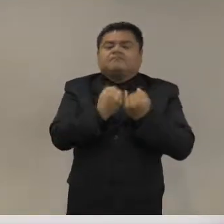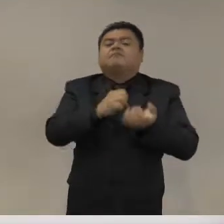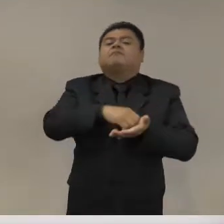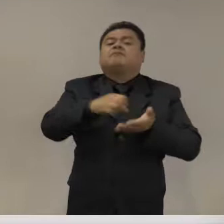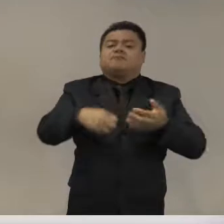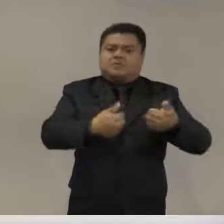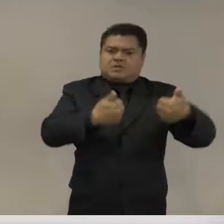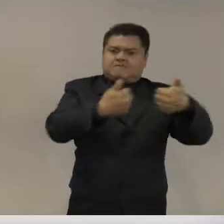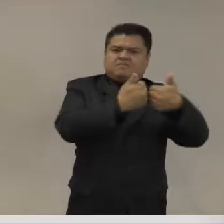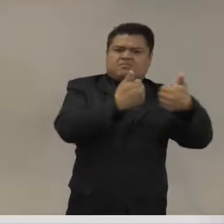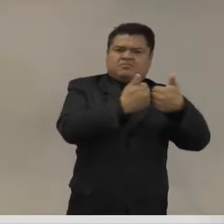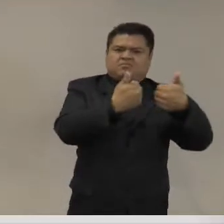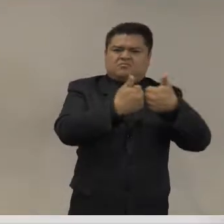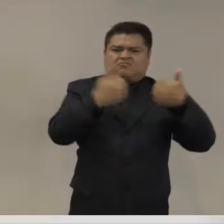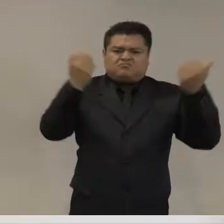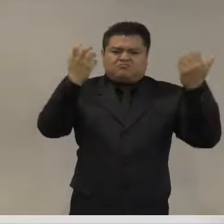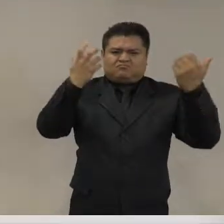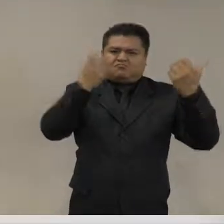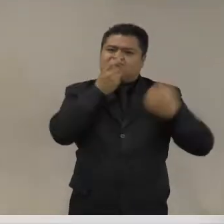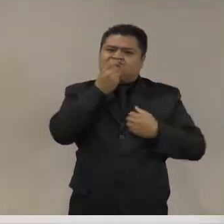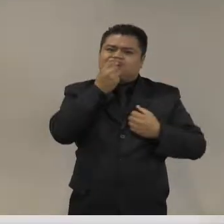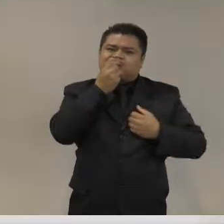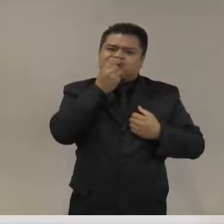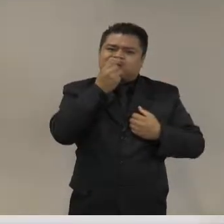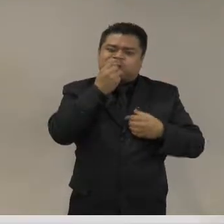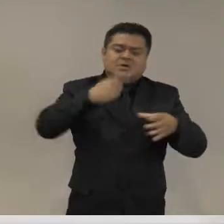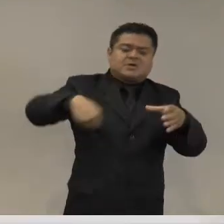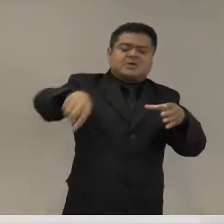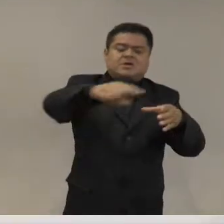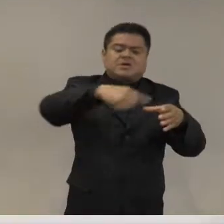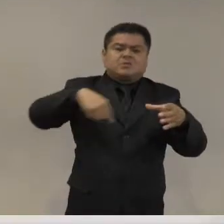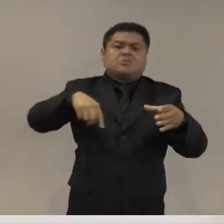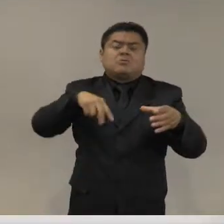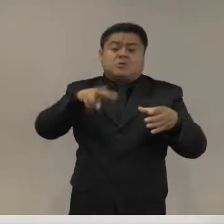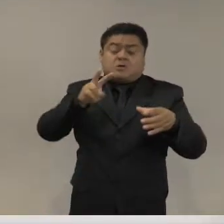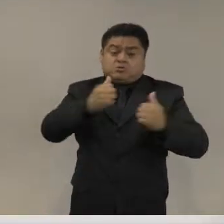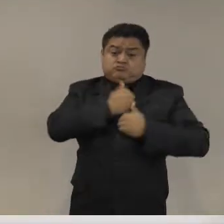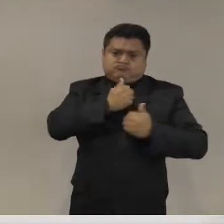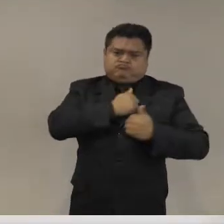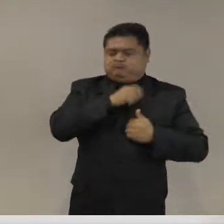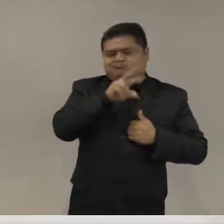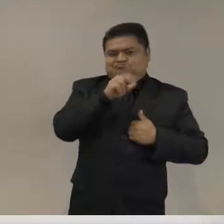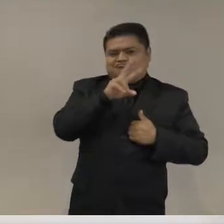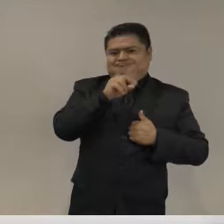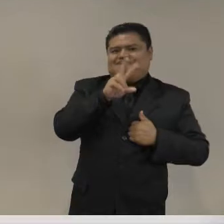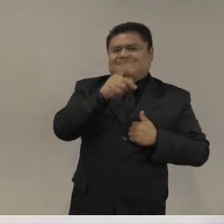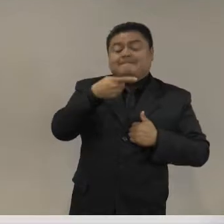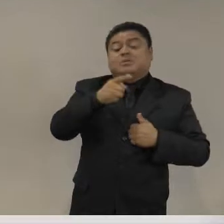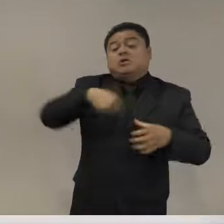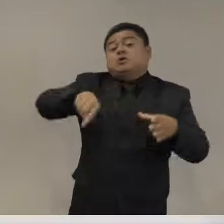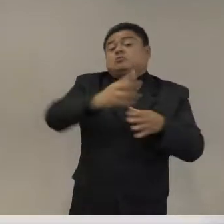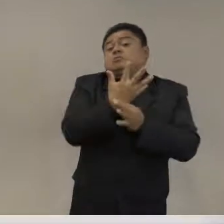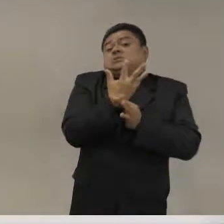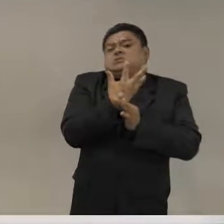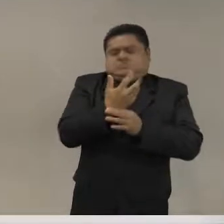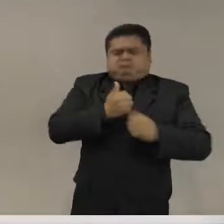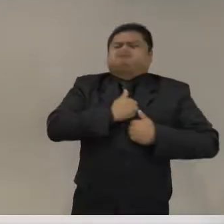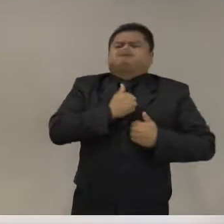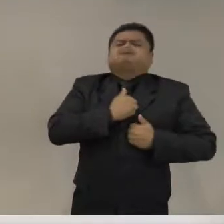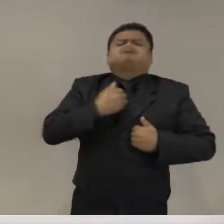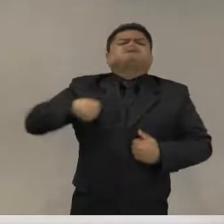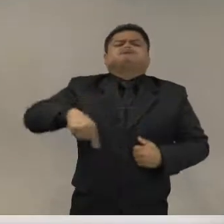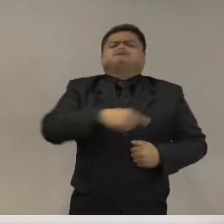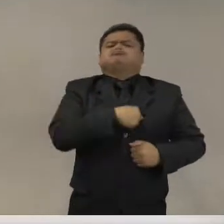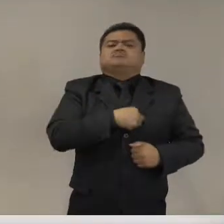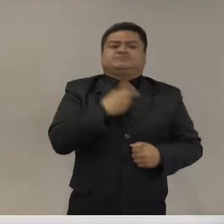paramilitar, aunque de verdad son civiles. Ahora tenemos a más de cuatro mil militares